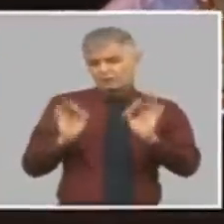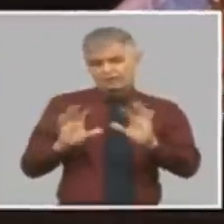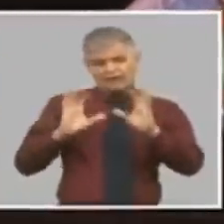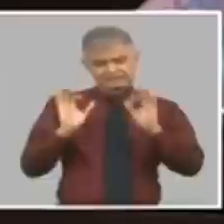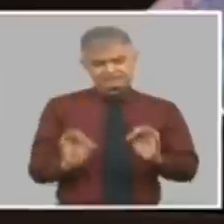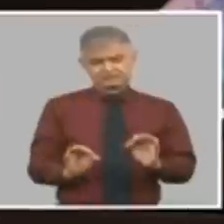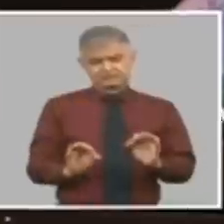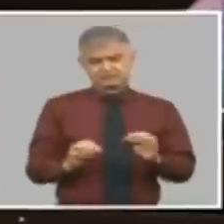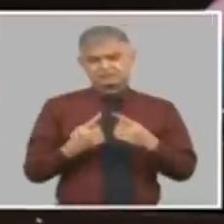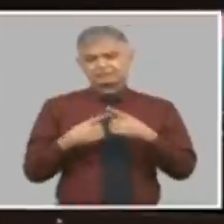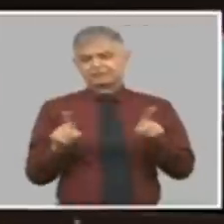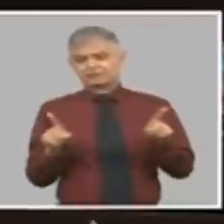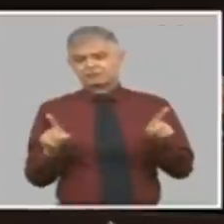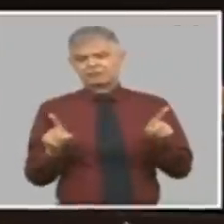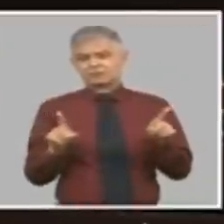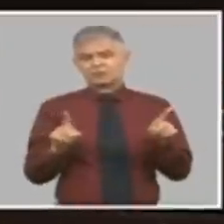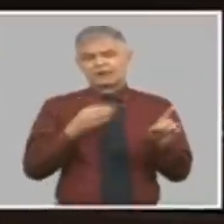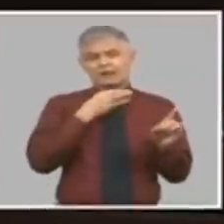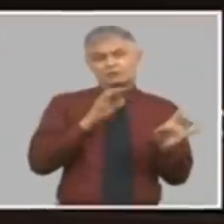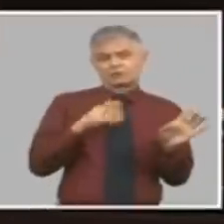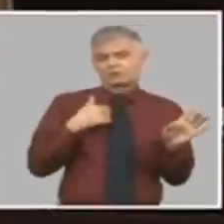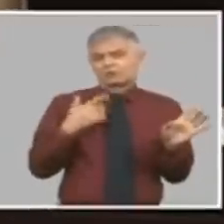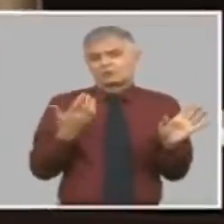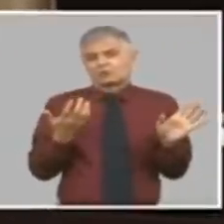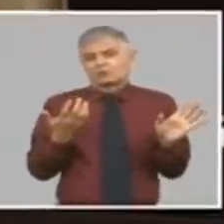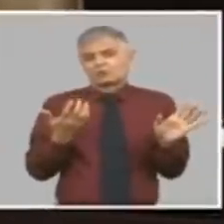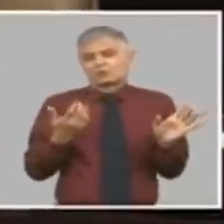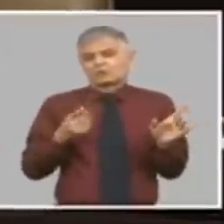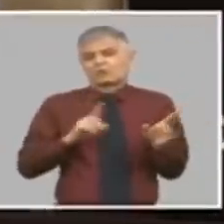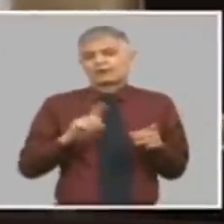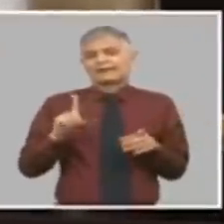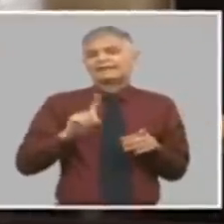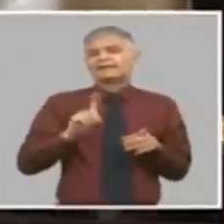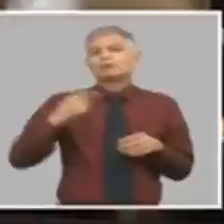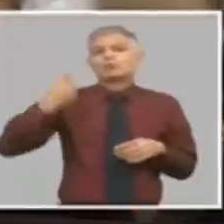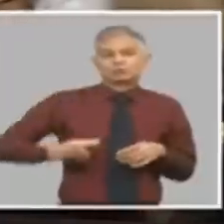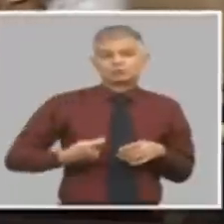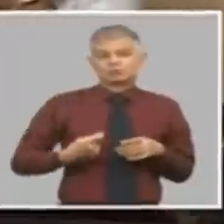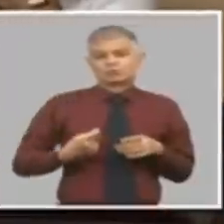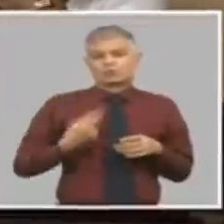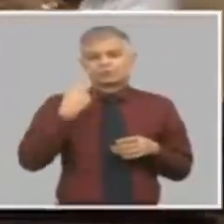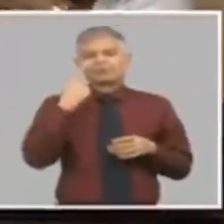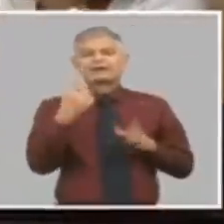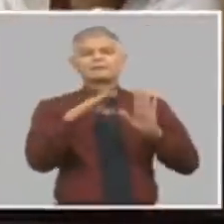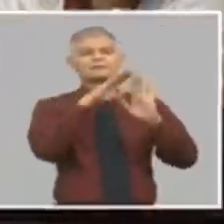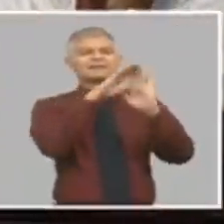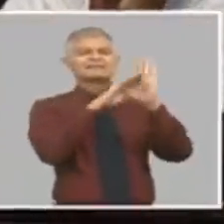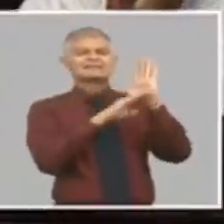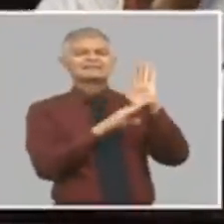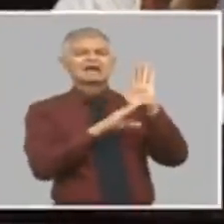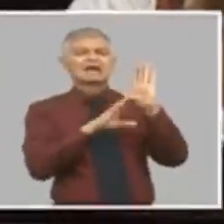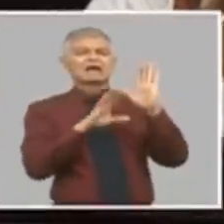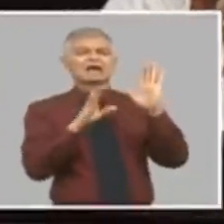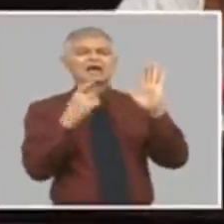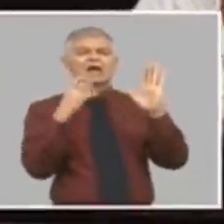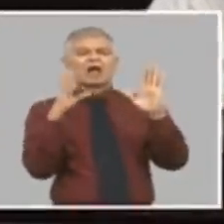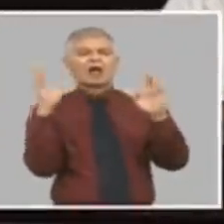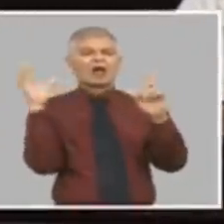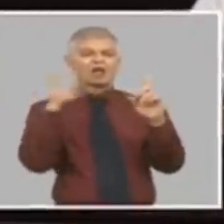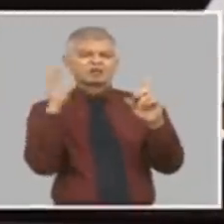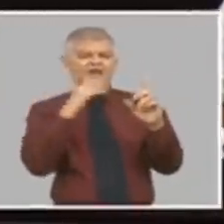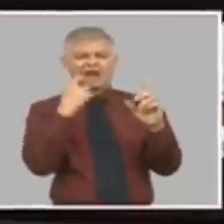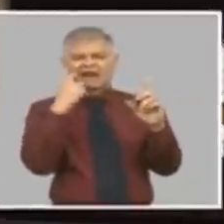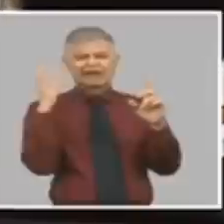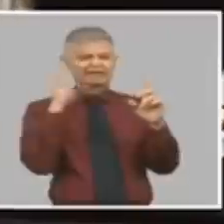yo creo que sería totalmente injusto, solo todas esas medidas que se han tomado, verlas con un enfoque crítico y no con un